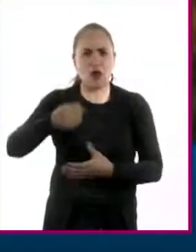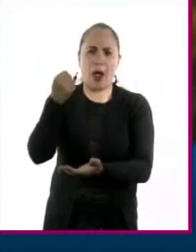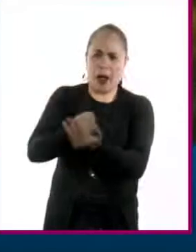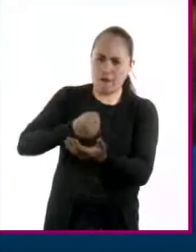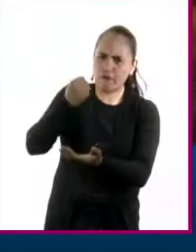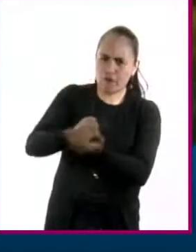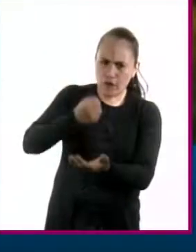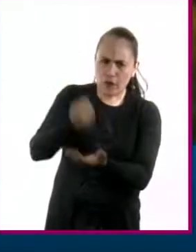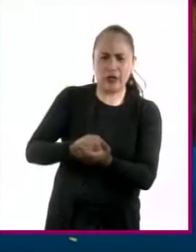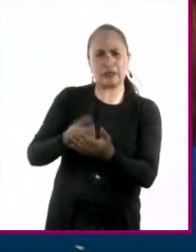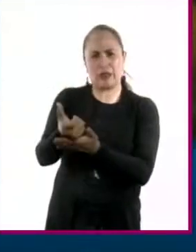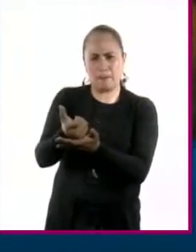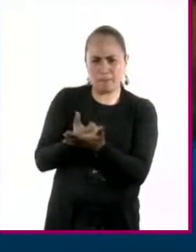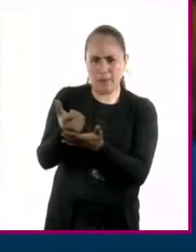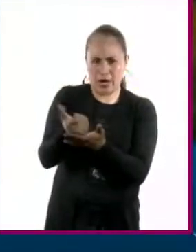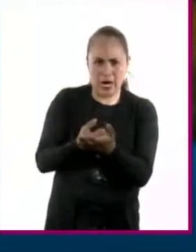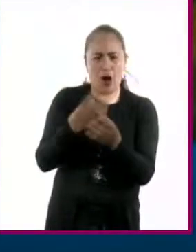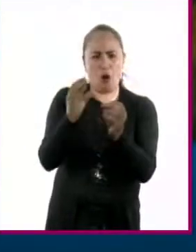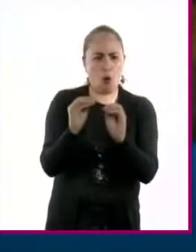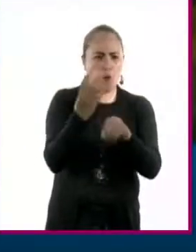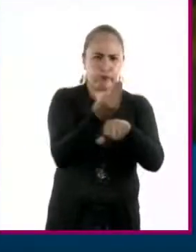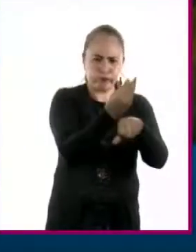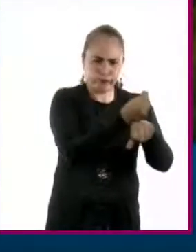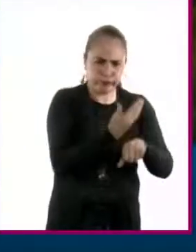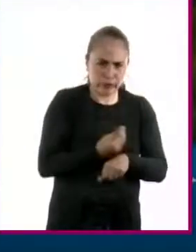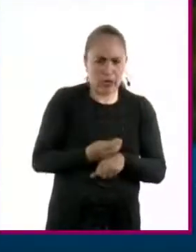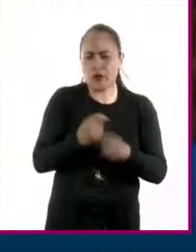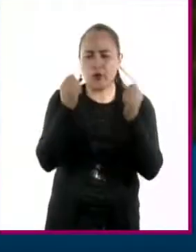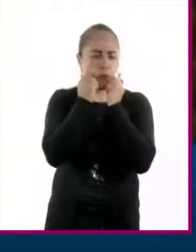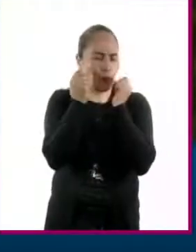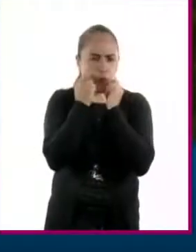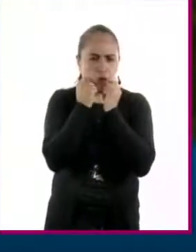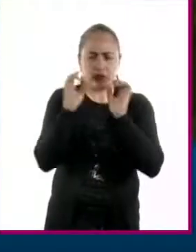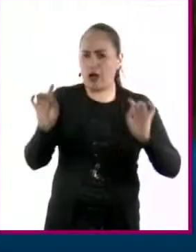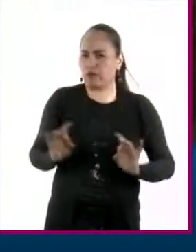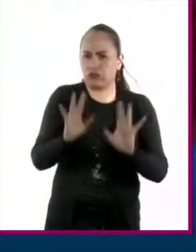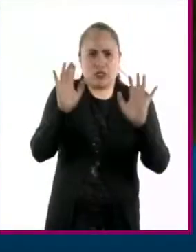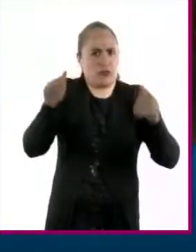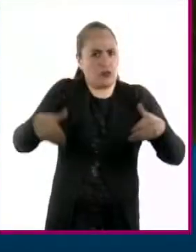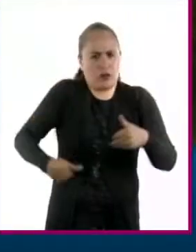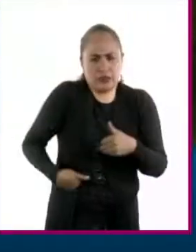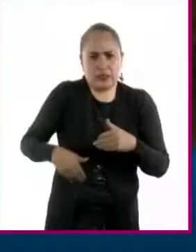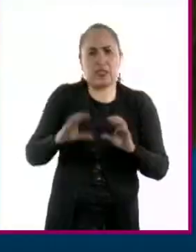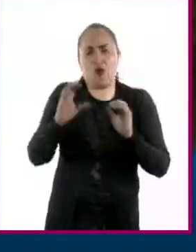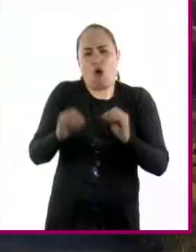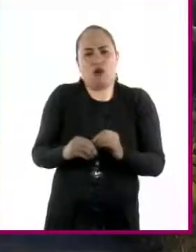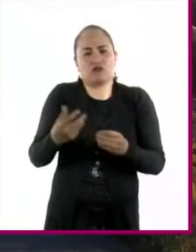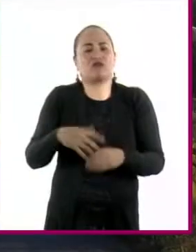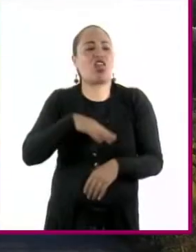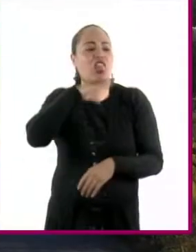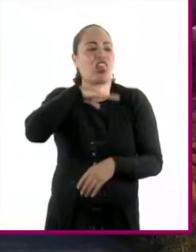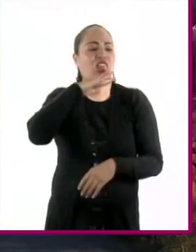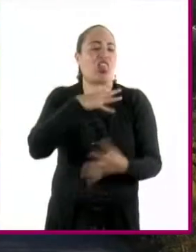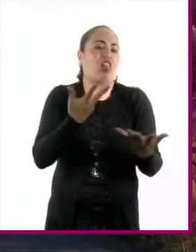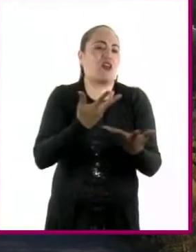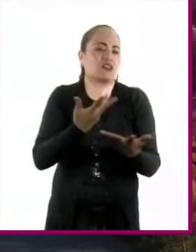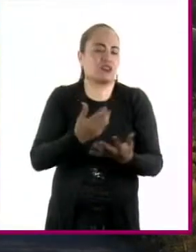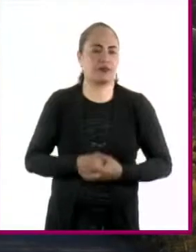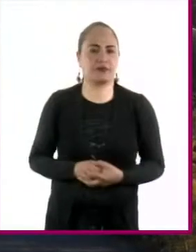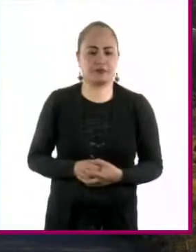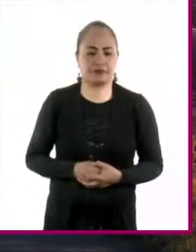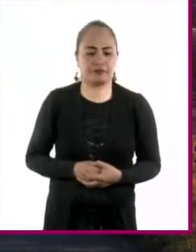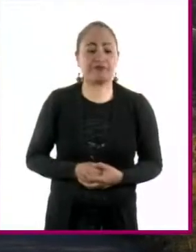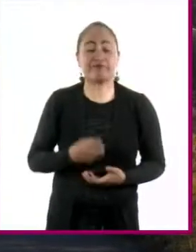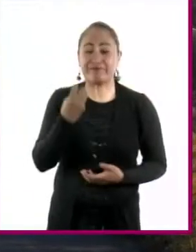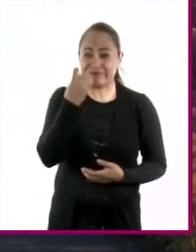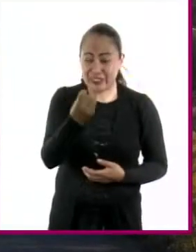reparación o indemnización, independientemente de si se trata de un accidente o de algo hecho a propósito. A estas alturas ya podemos